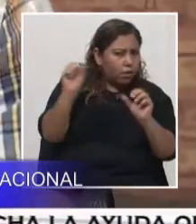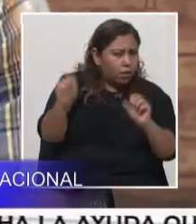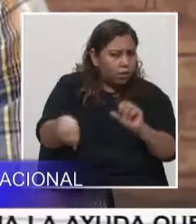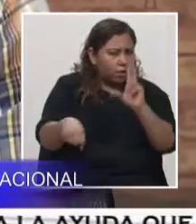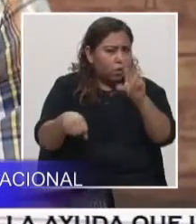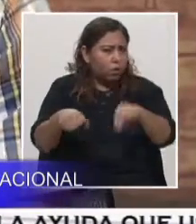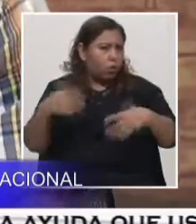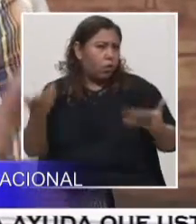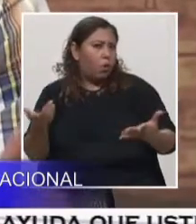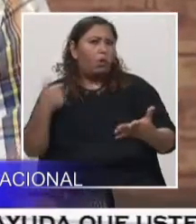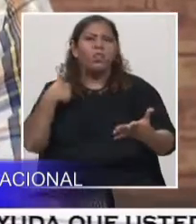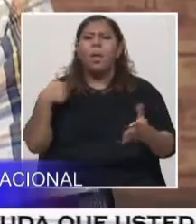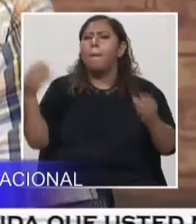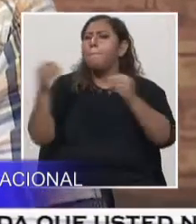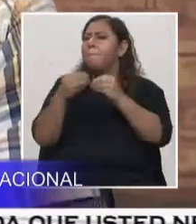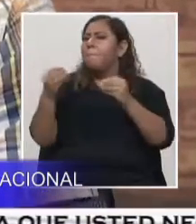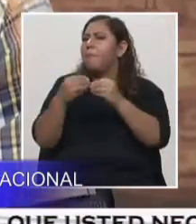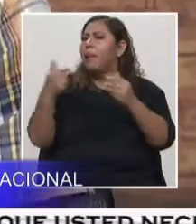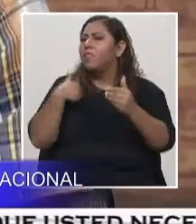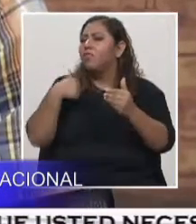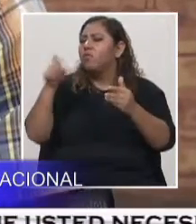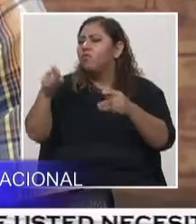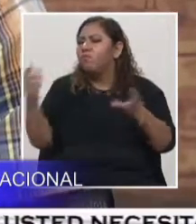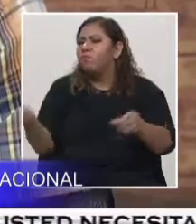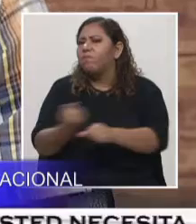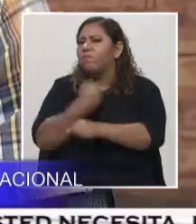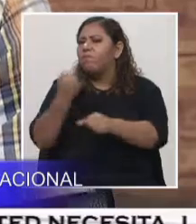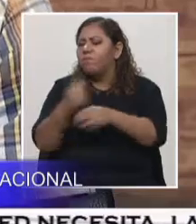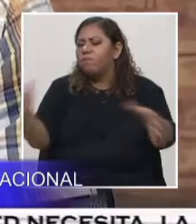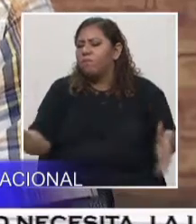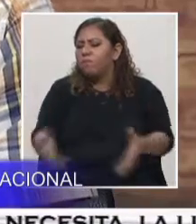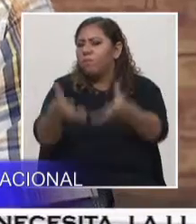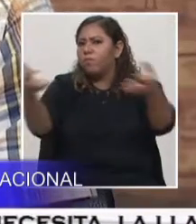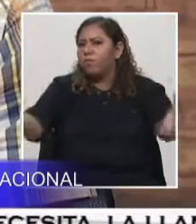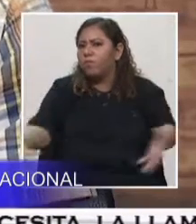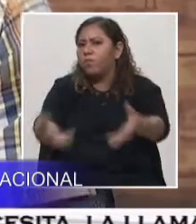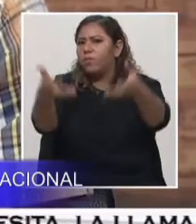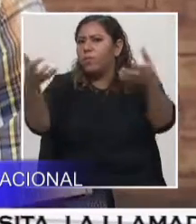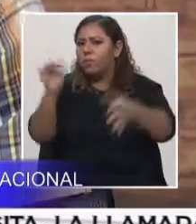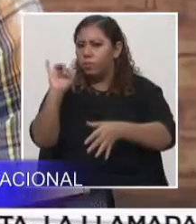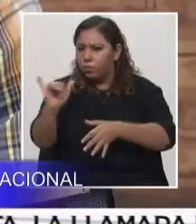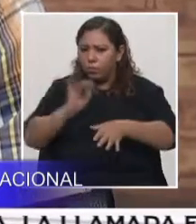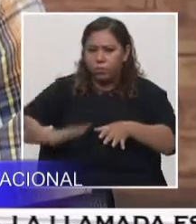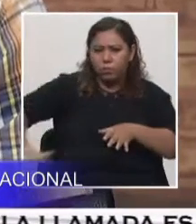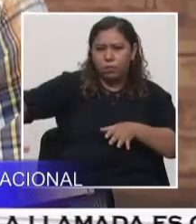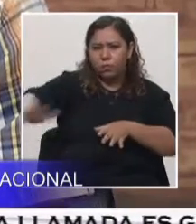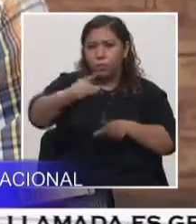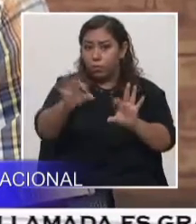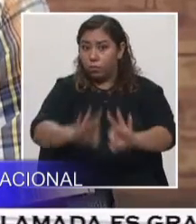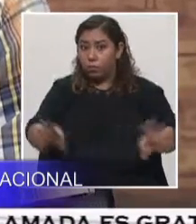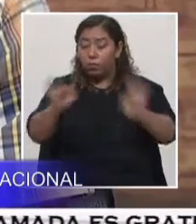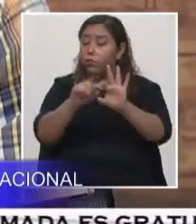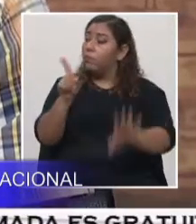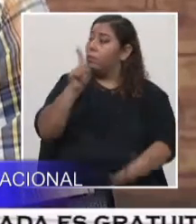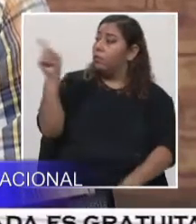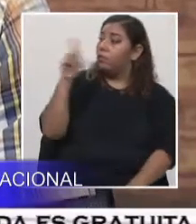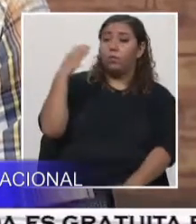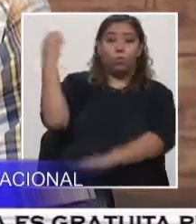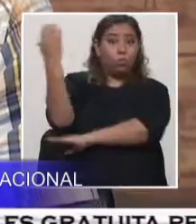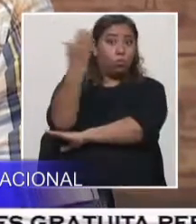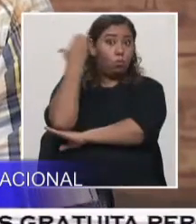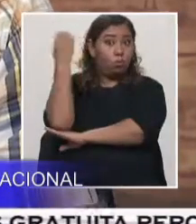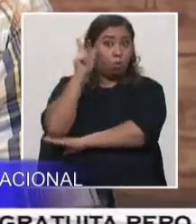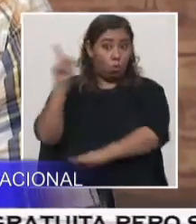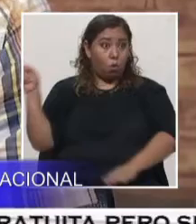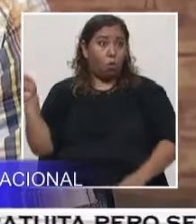y qué valor agregado al mercado internacional podemos dar. Eso es importante. En otros países, por ejemplo como Colombia, se hace